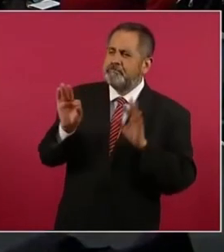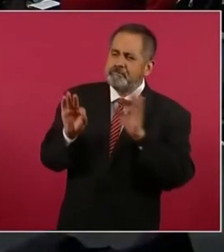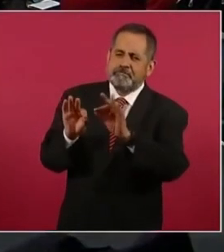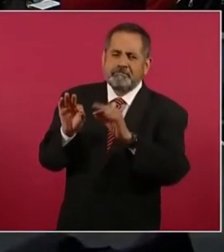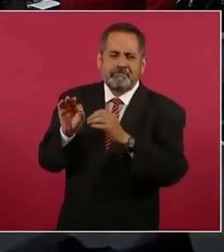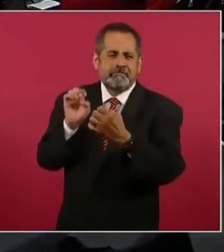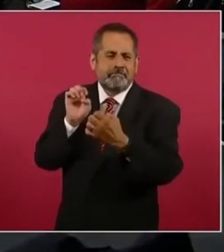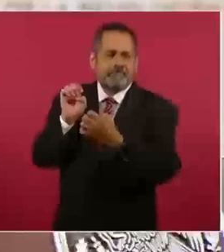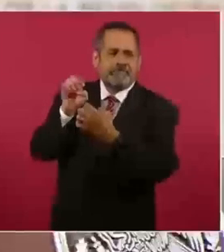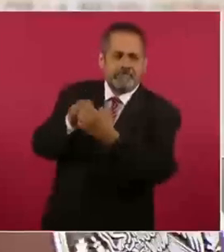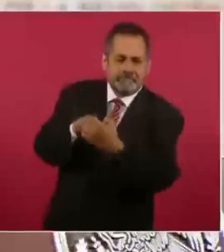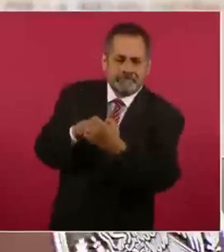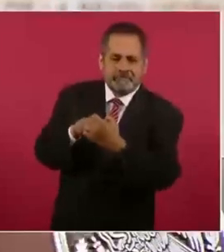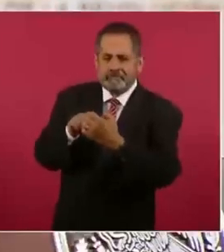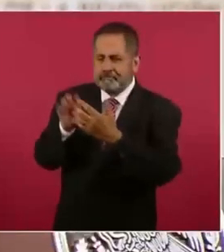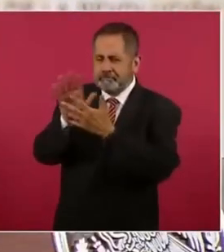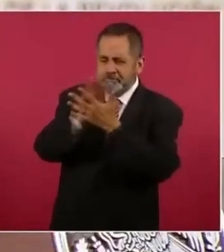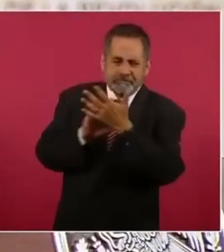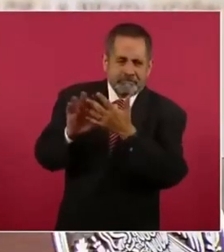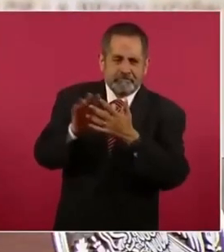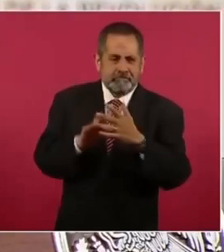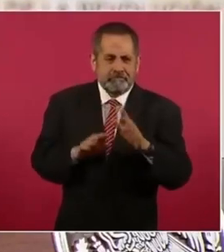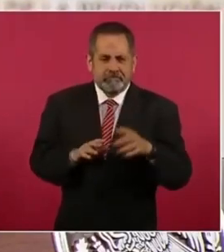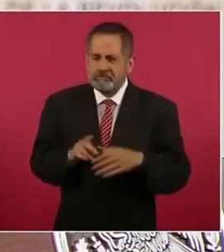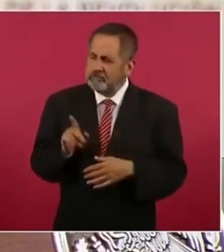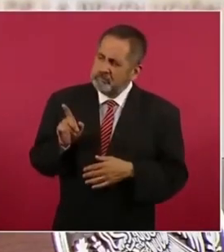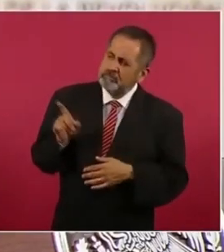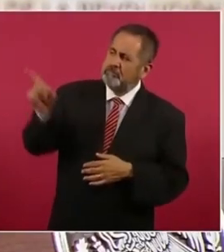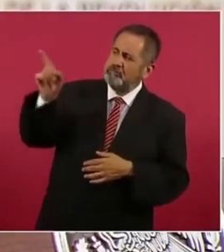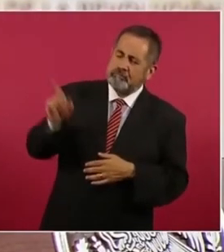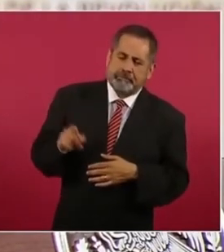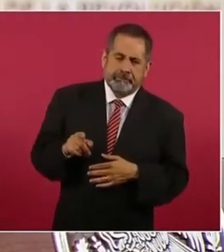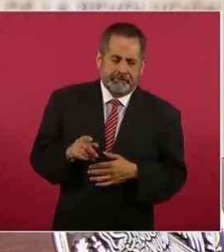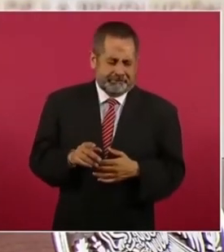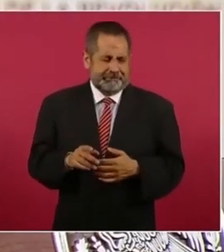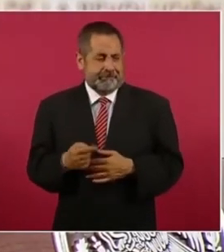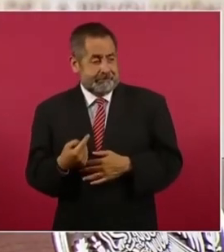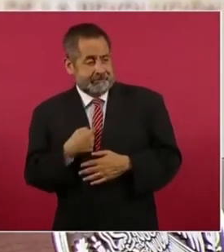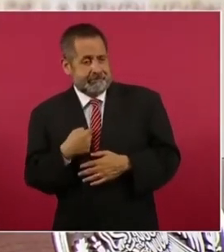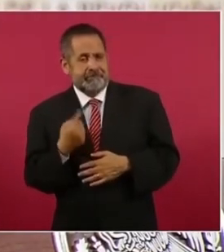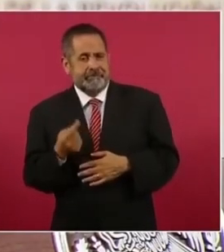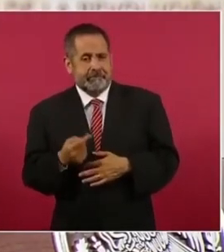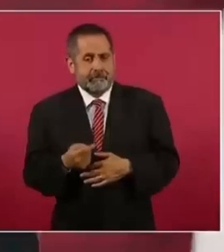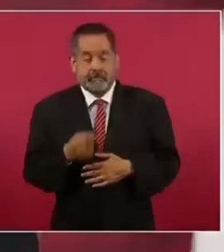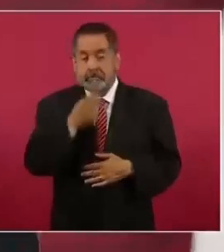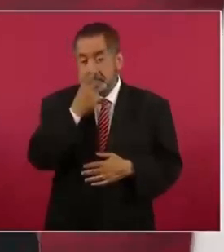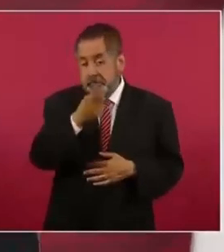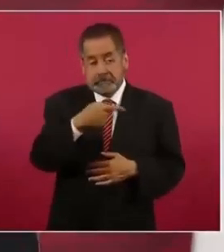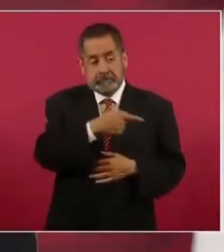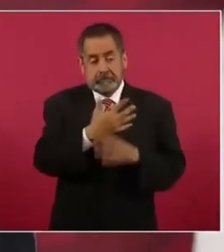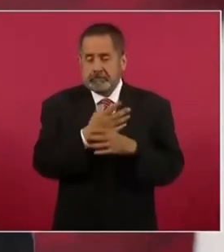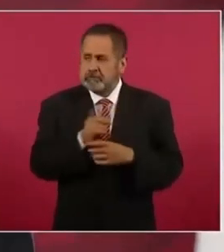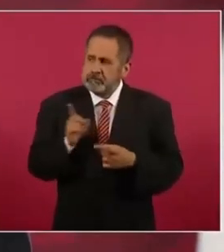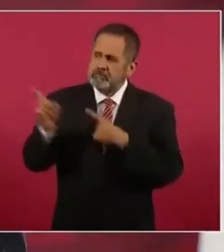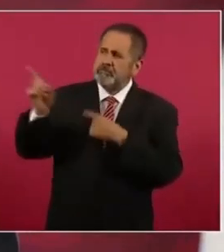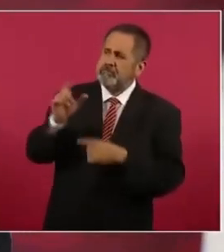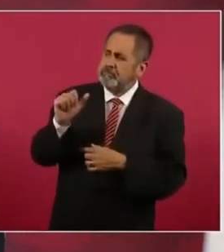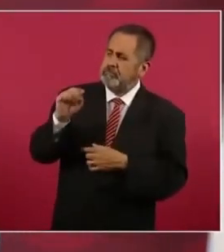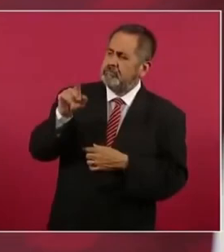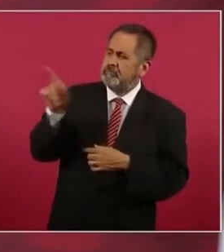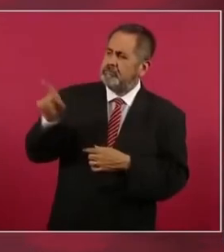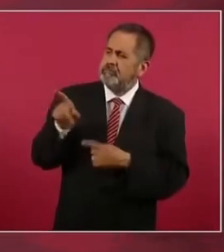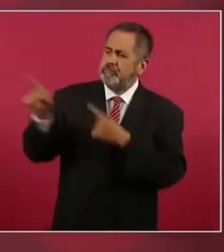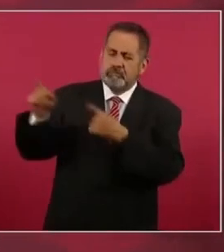de que nosotros, yo, tengo